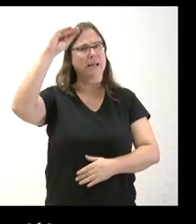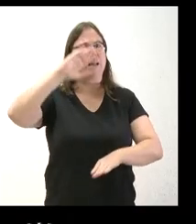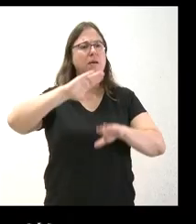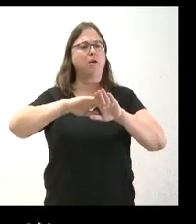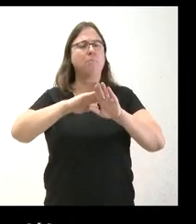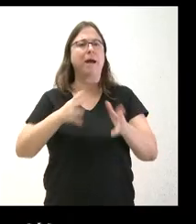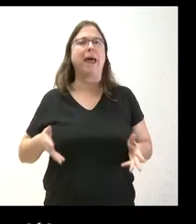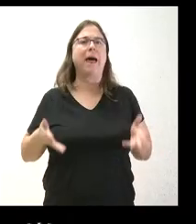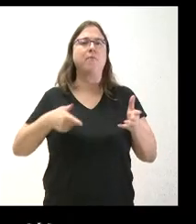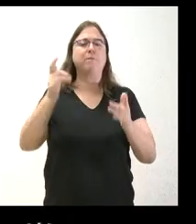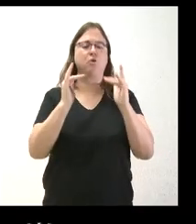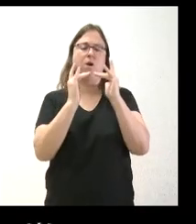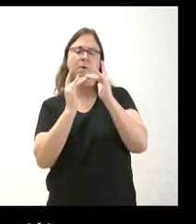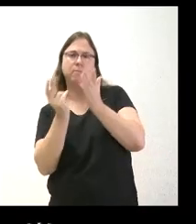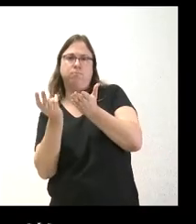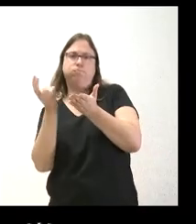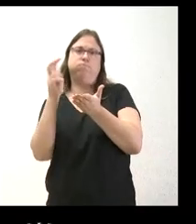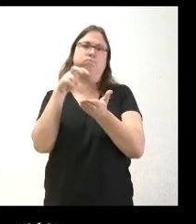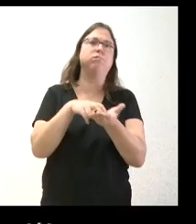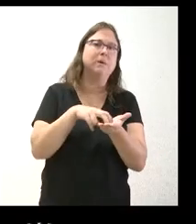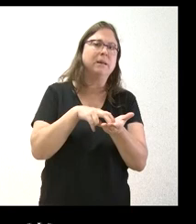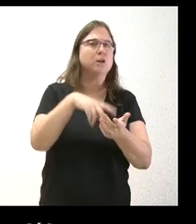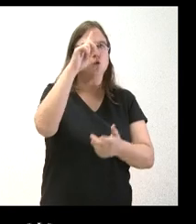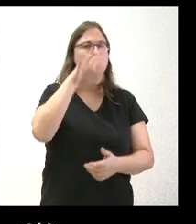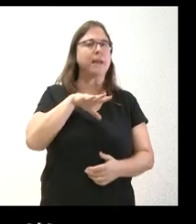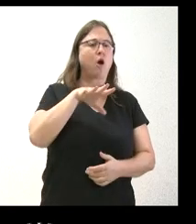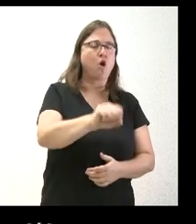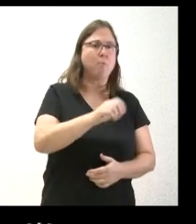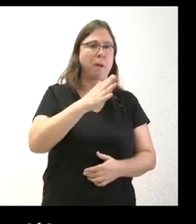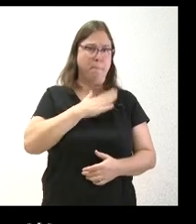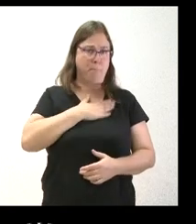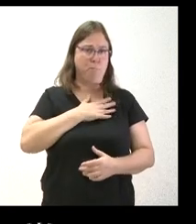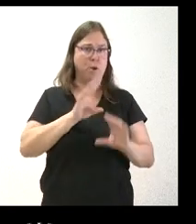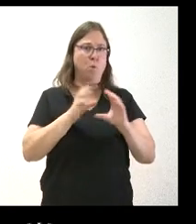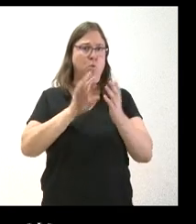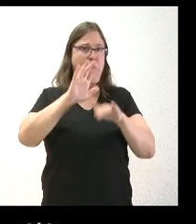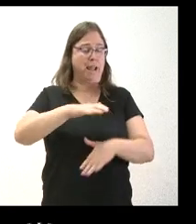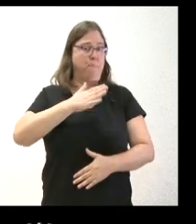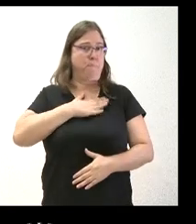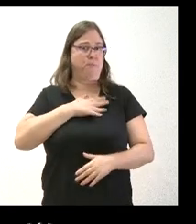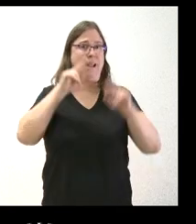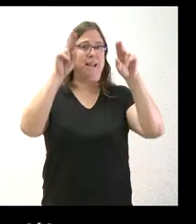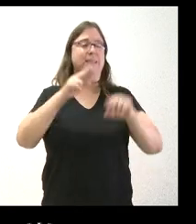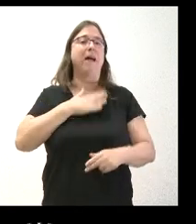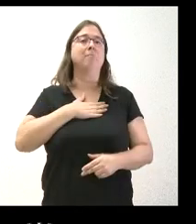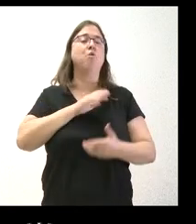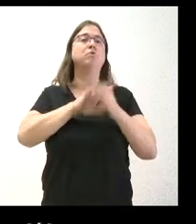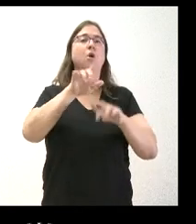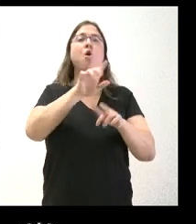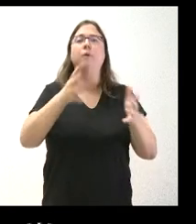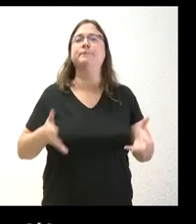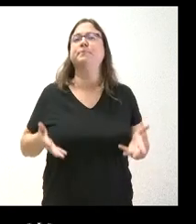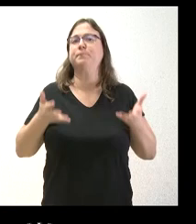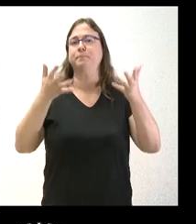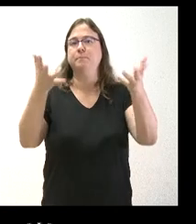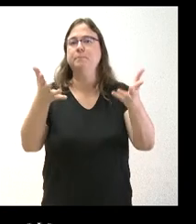a levantarse a las personas de la cama. No sé si es una compra que se hace para la Junta y para las residencias titularía de la Junta, si es algo que se va poner a disposición